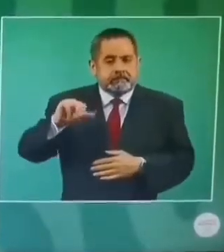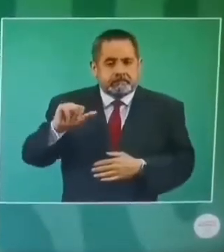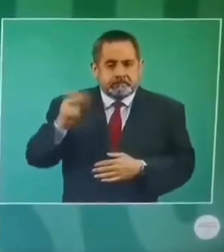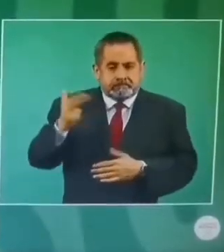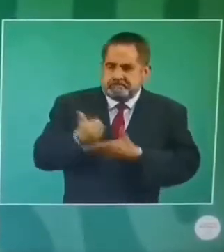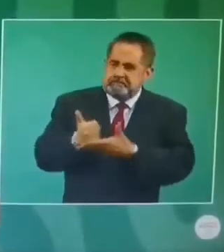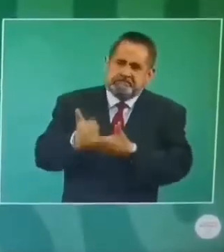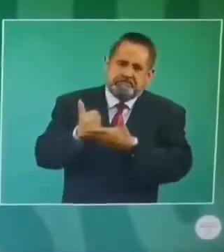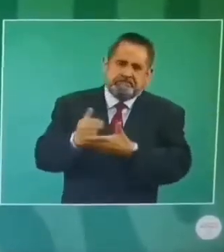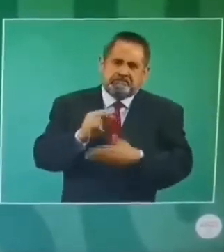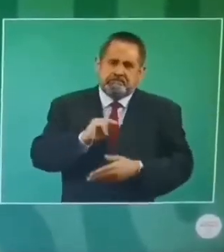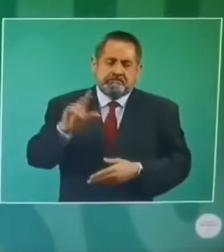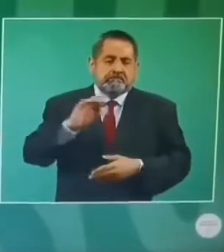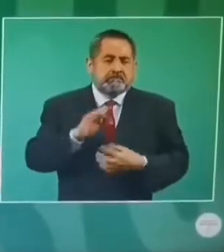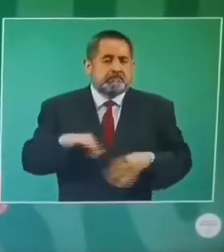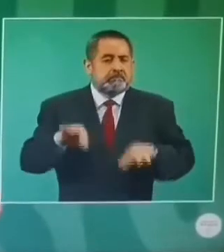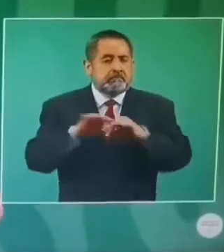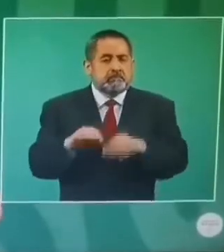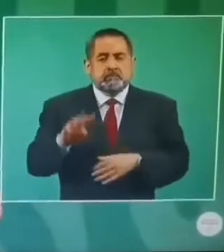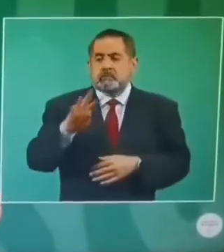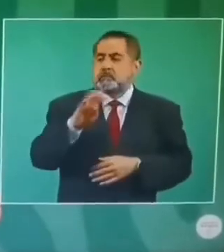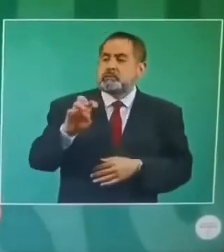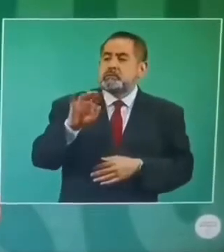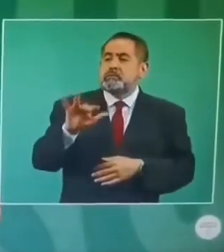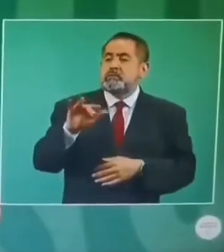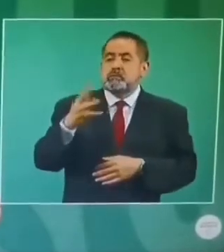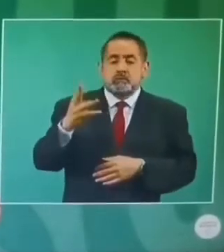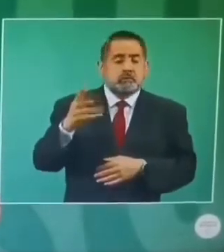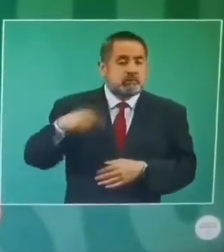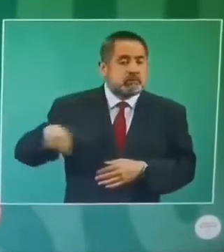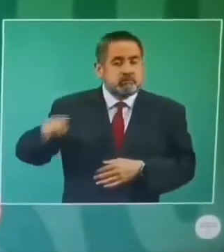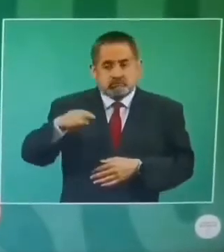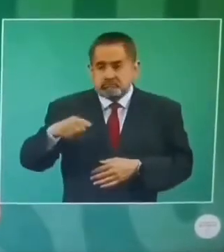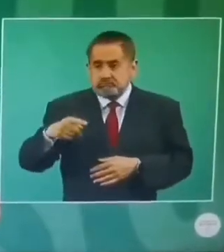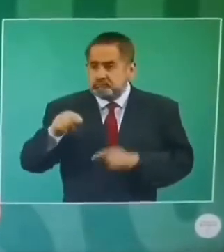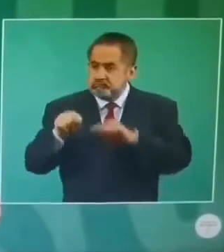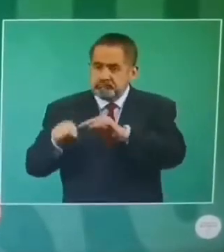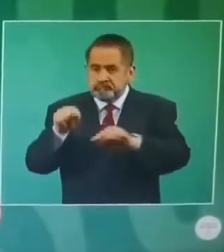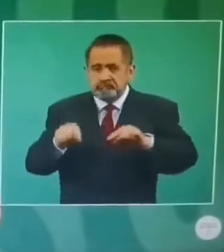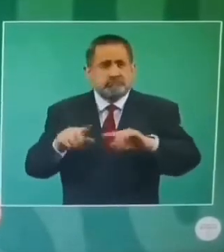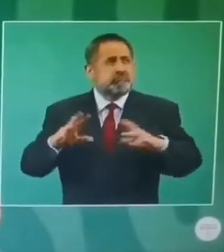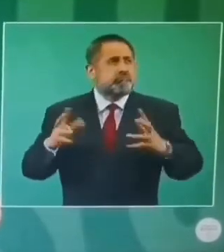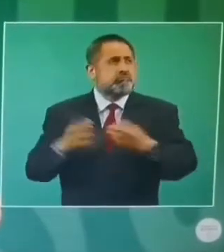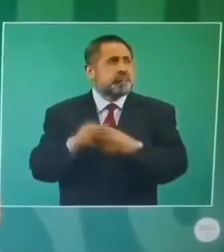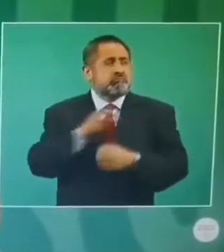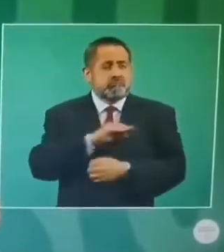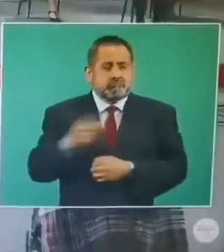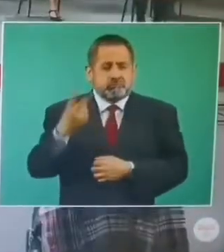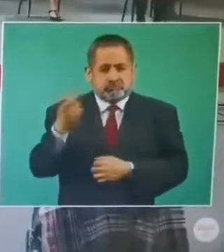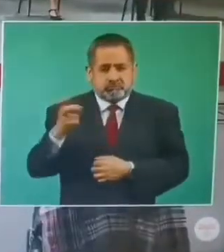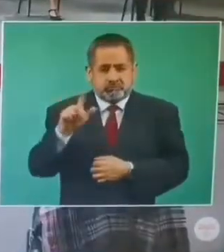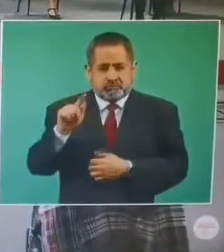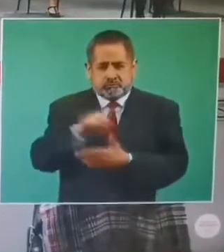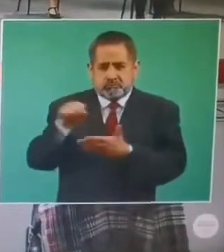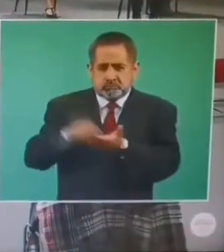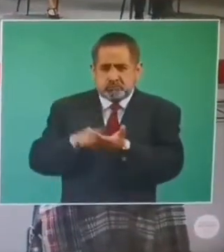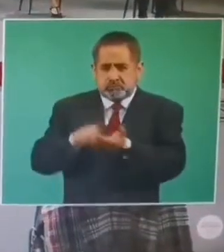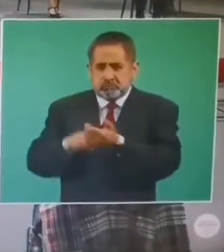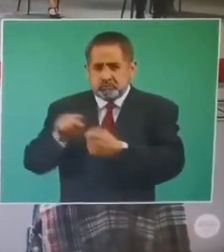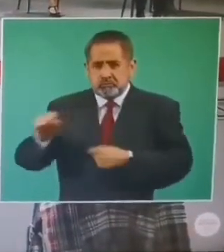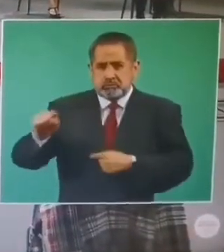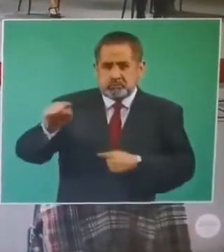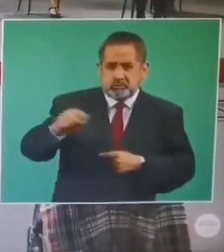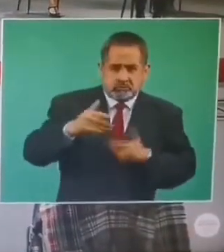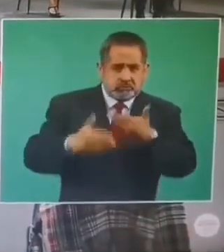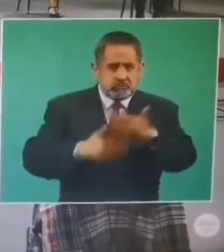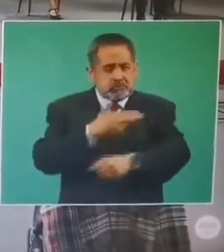especial. 454, tenemos en marcha más de 270, que están en marcha en